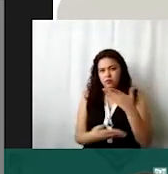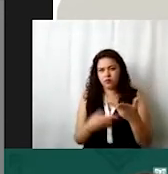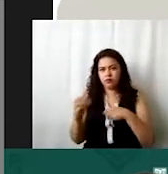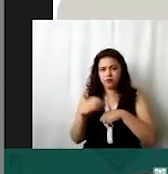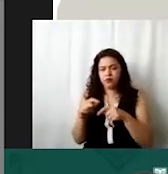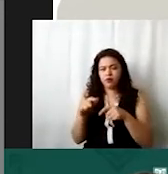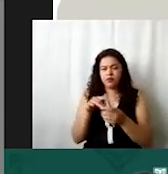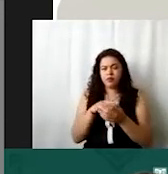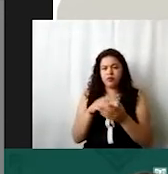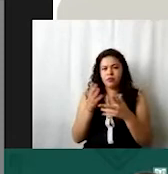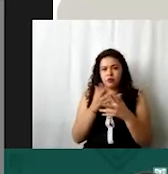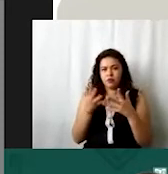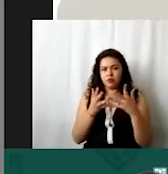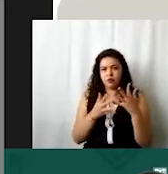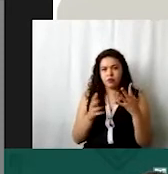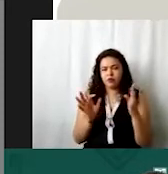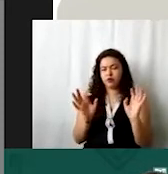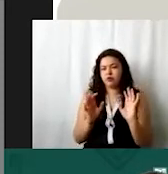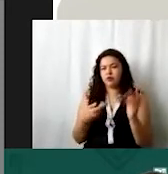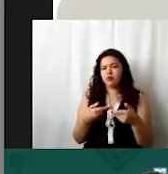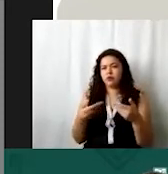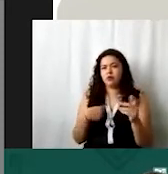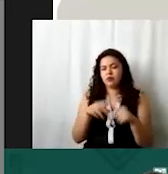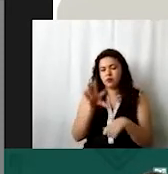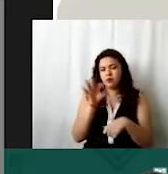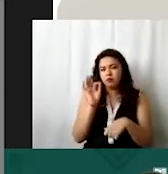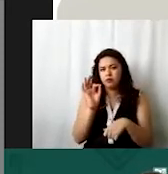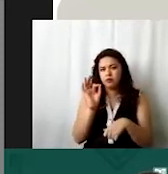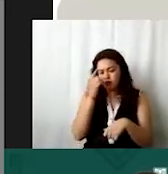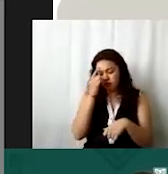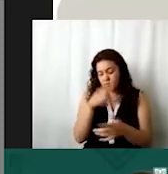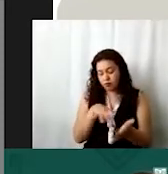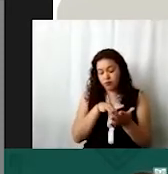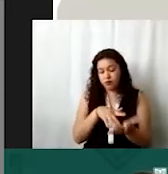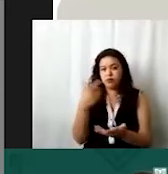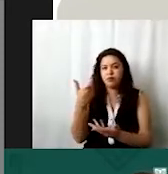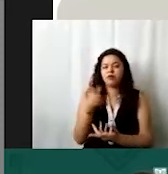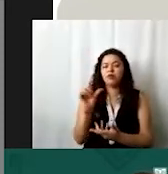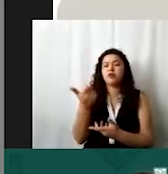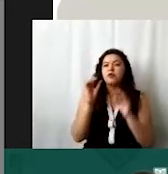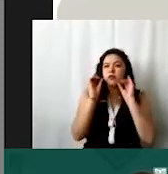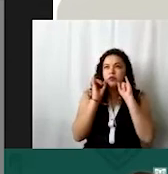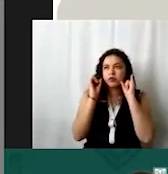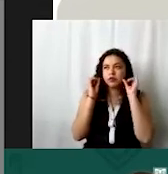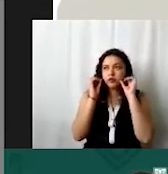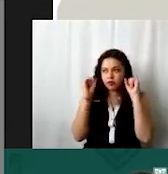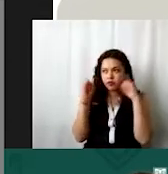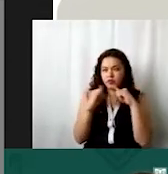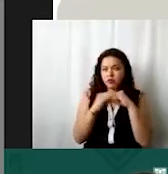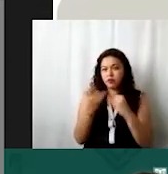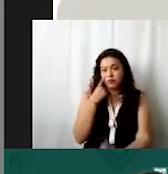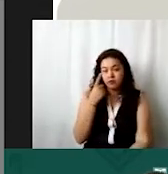este apartado en este caso voy a seleccionar apoyo económico a organizaciones ojo